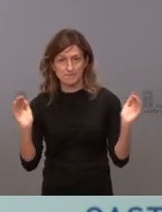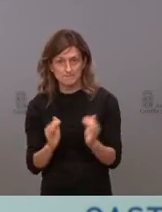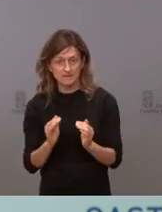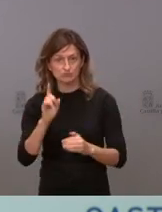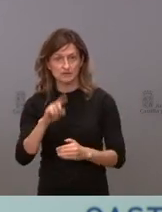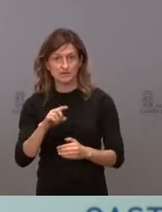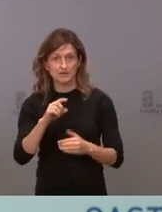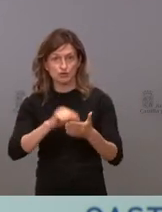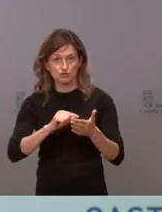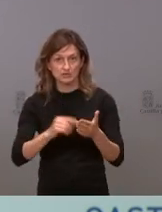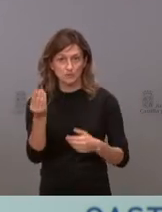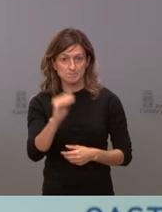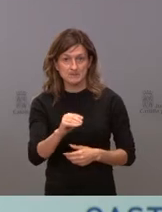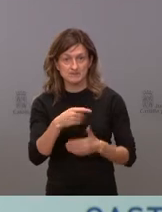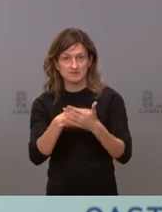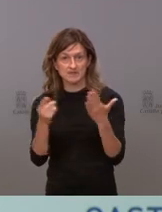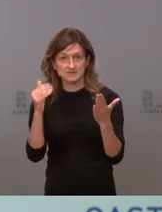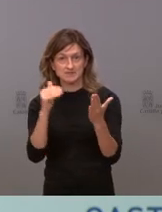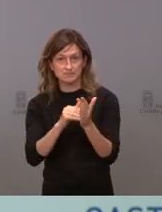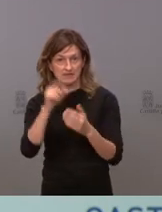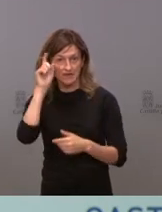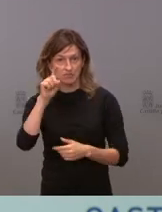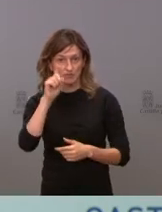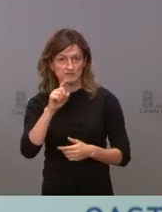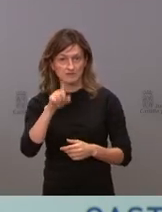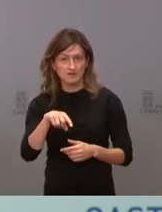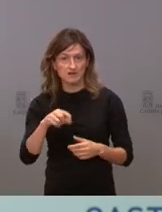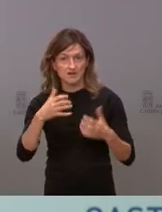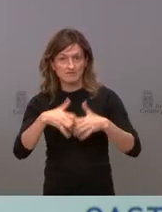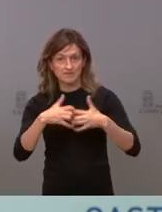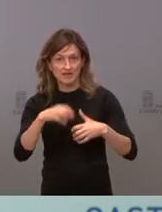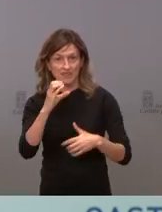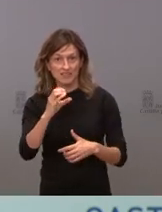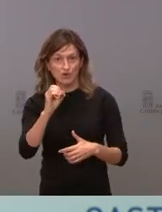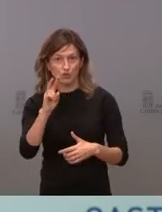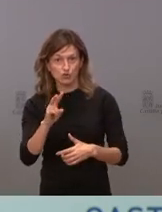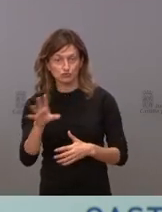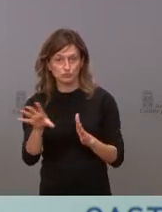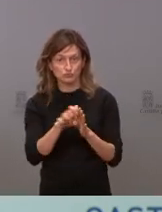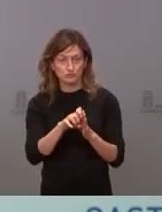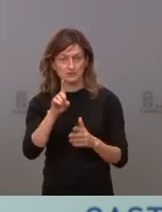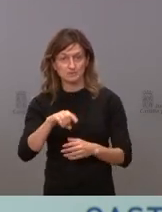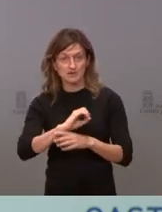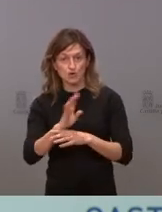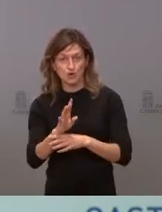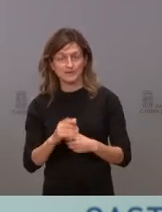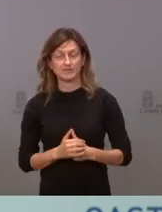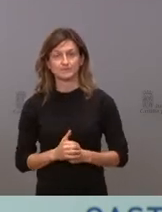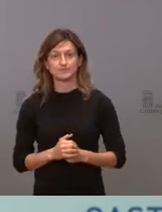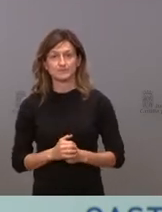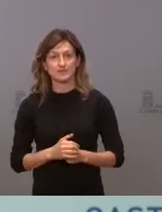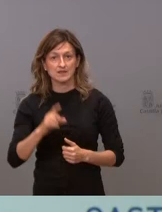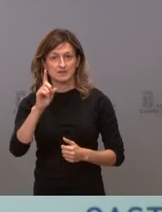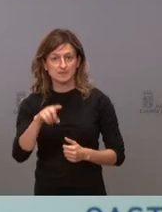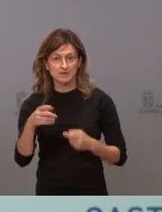plantillas, hemos adquirido 16.000 medidores de CO2, hemos apayado en los gastos derivados de la COVID, hemos trabajado coordinadamente